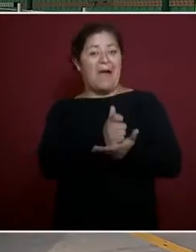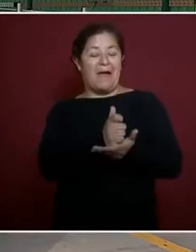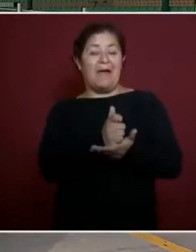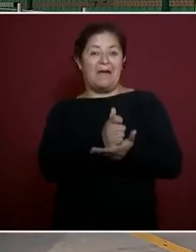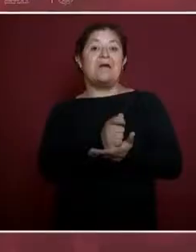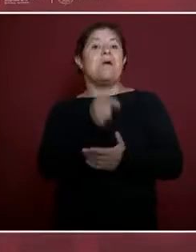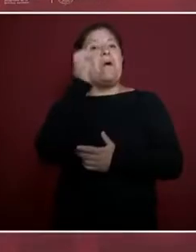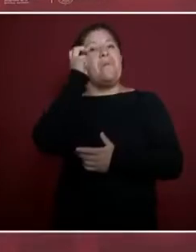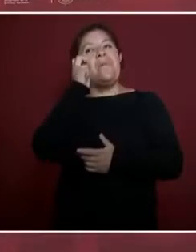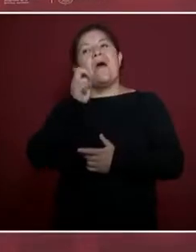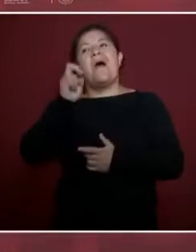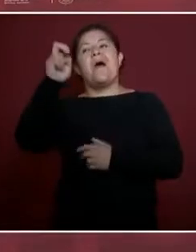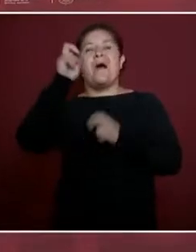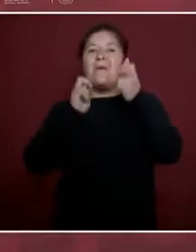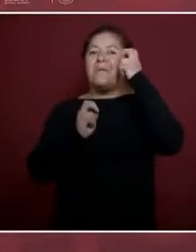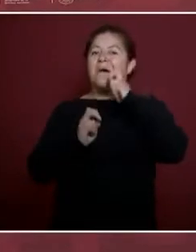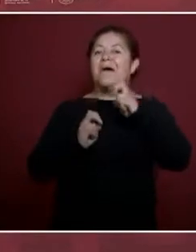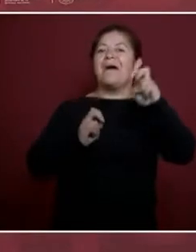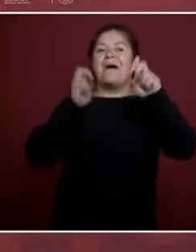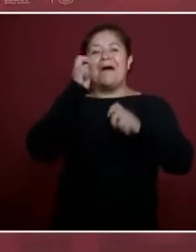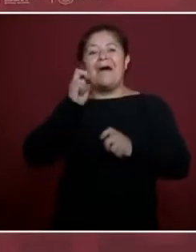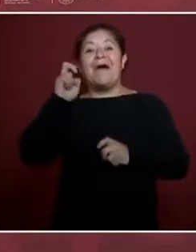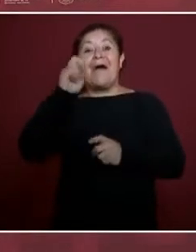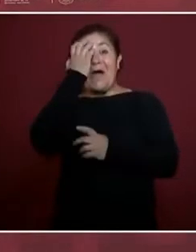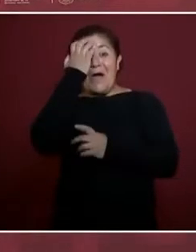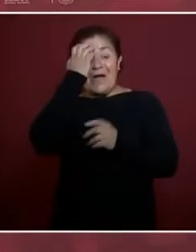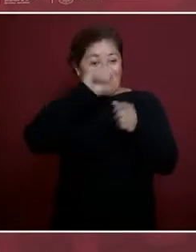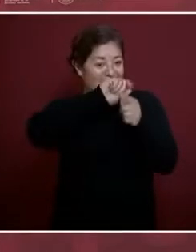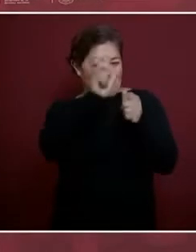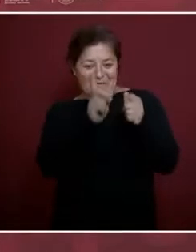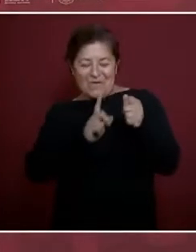y conocer nuestro gran país